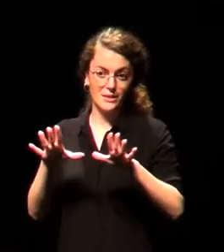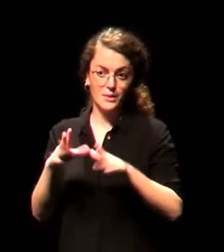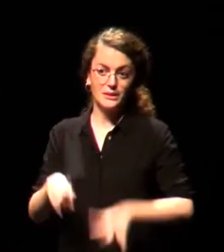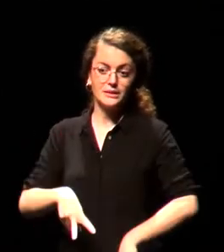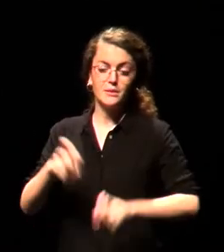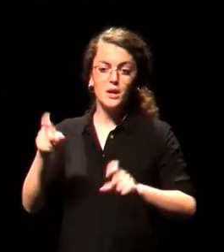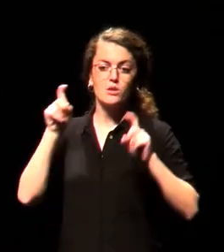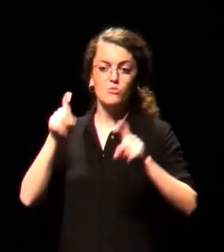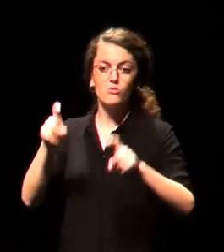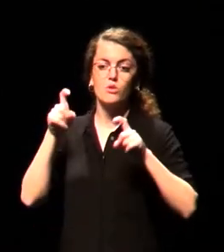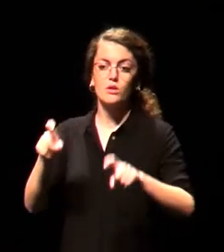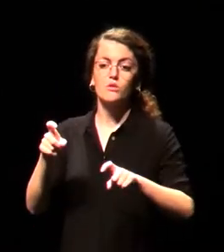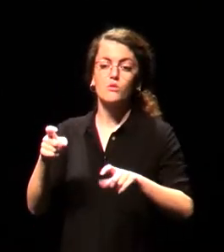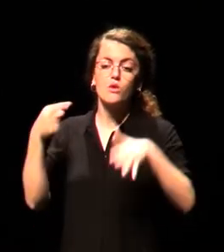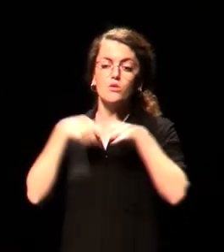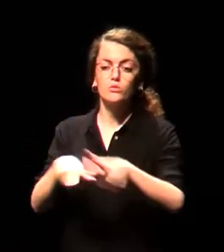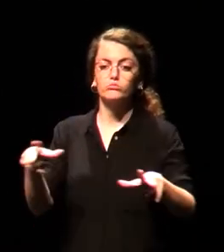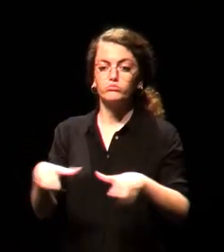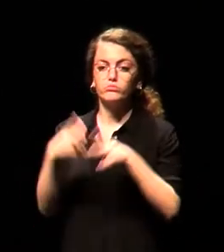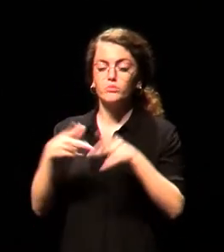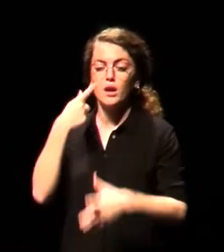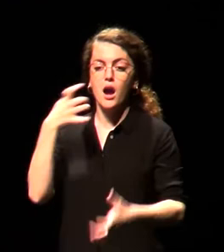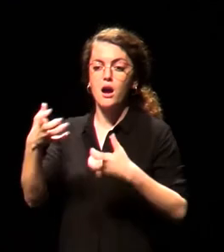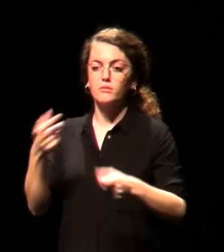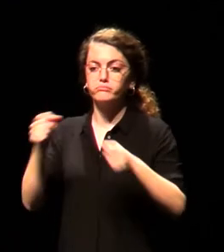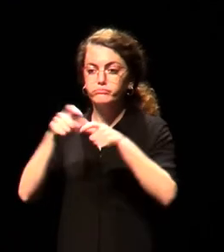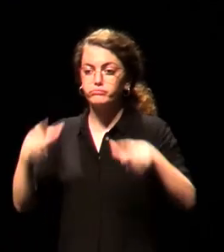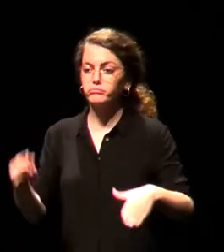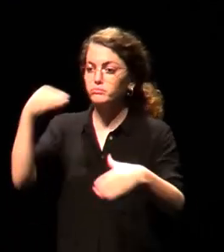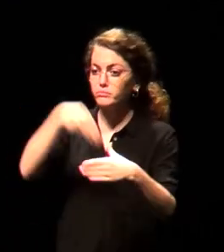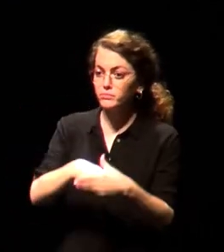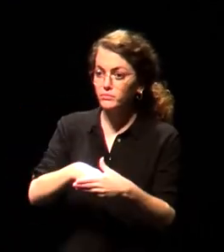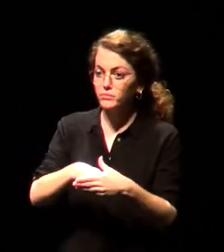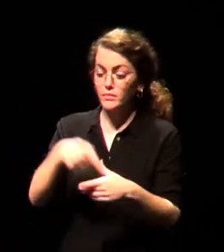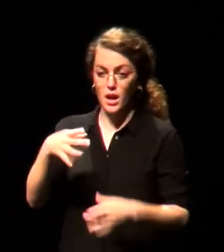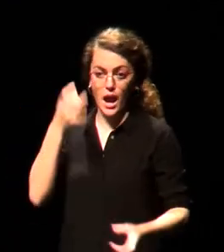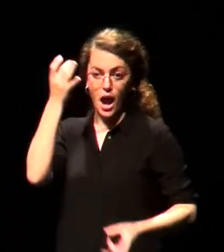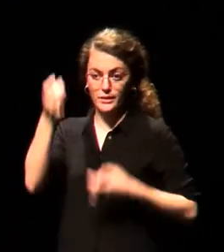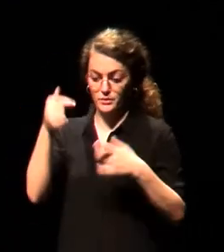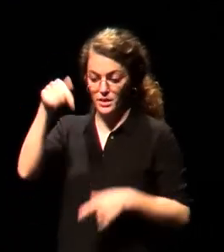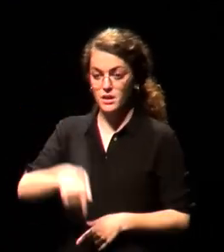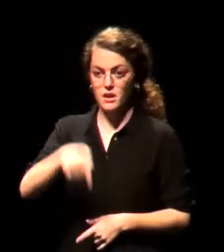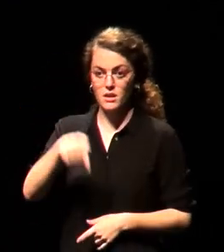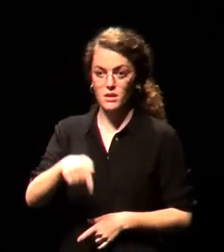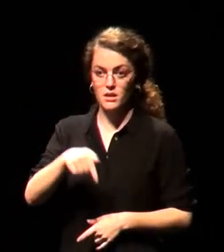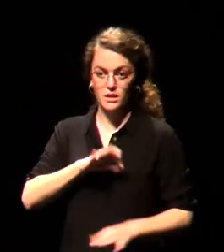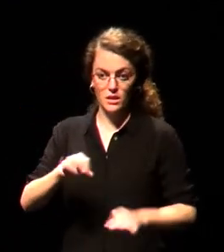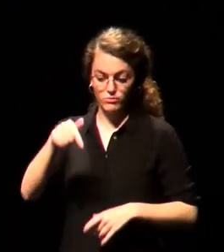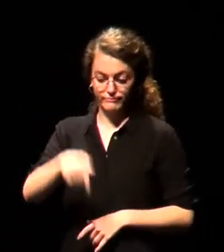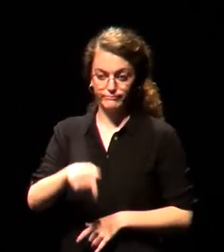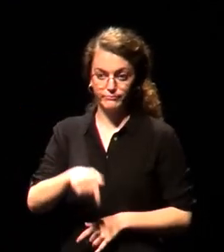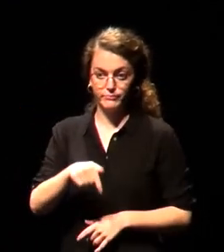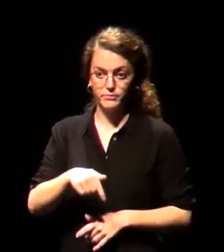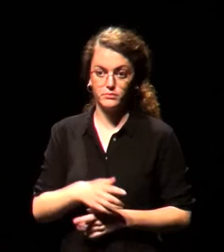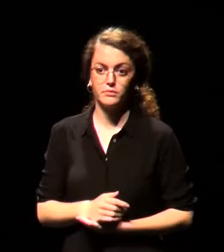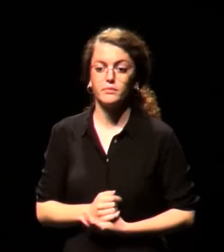y la Inclusión Social en las Artes Escénicas, que tendrán como principal marco de actividades este Teatro Valle Inclán, una de las sedes del Centro